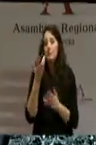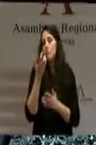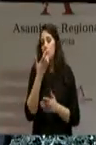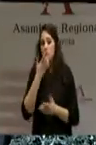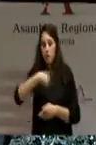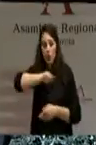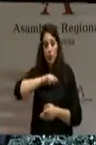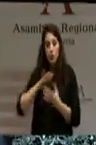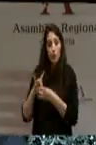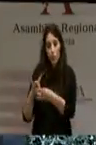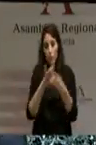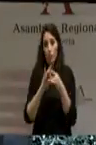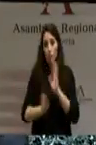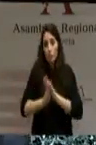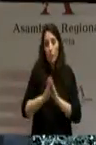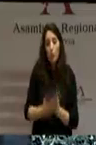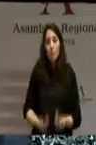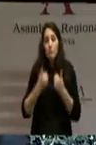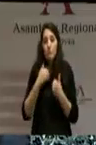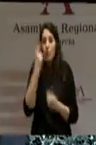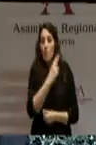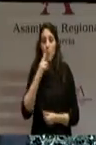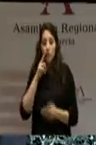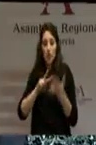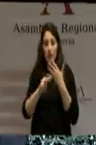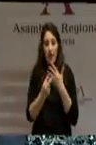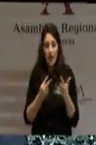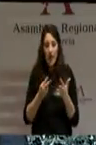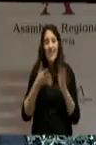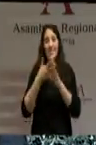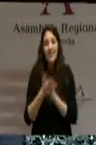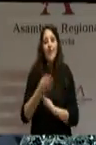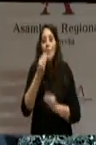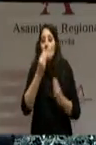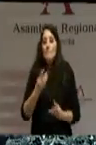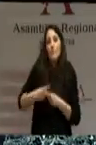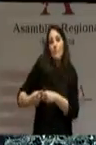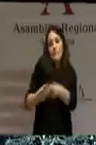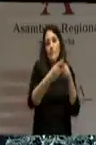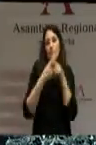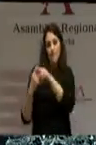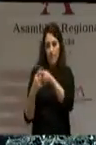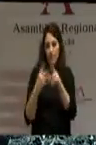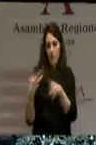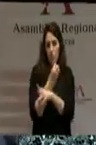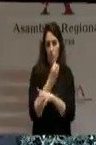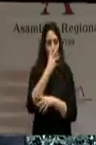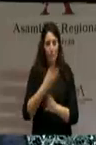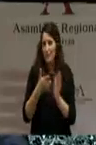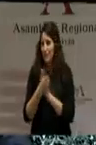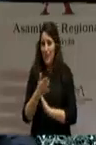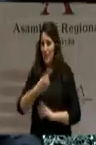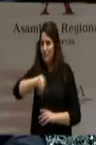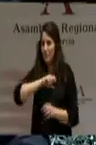este compromiso de transparencia, estaremos contribuyendo al bien común, que es la esencia de nuestro